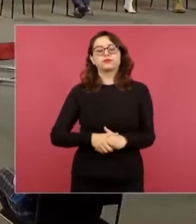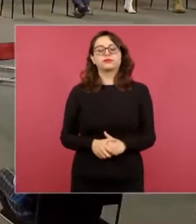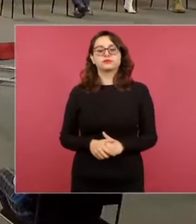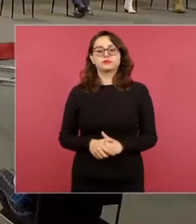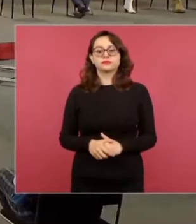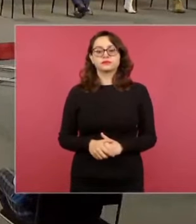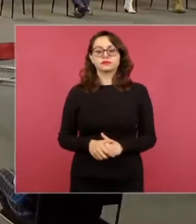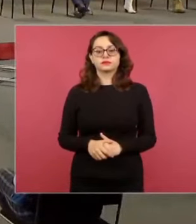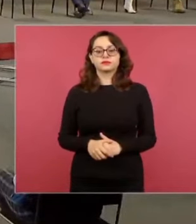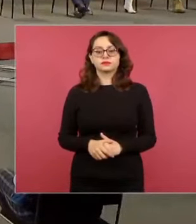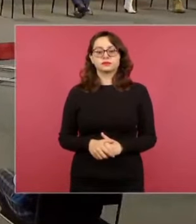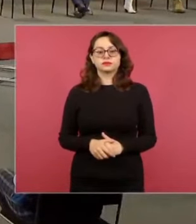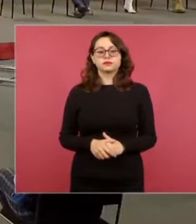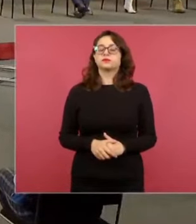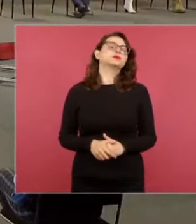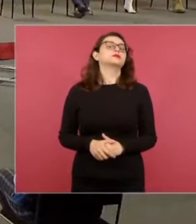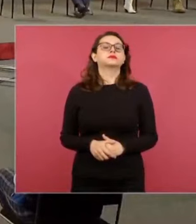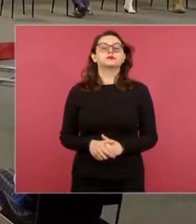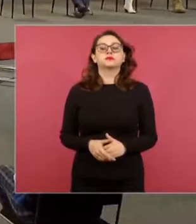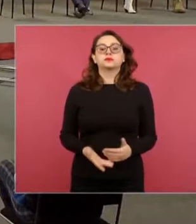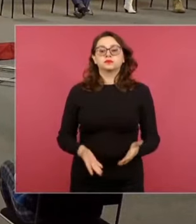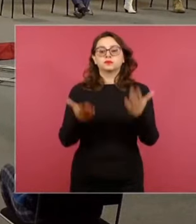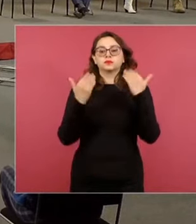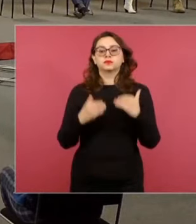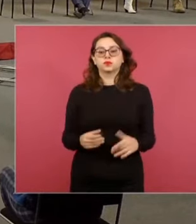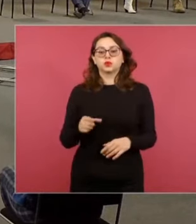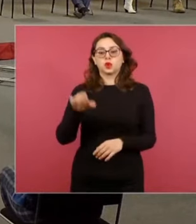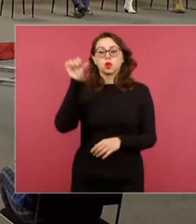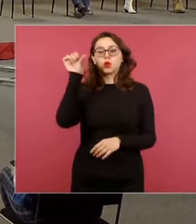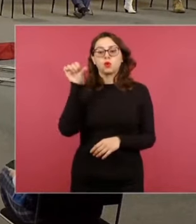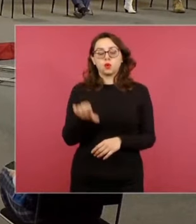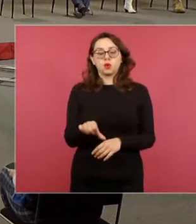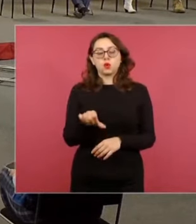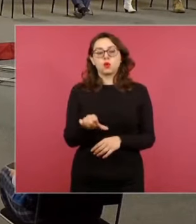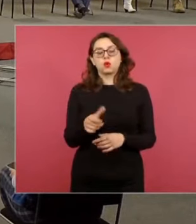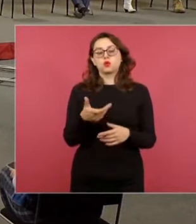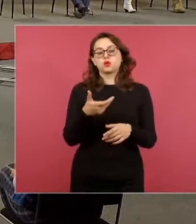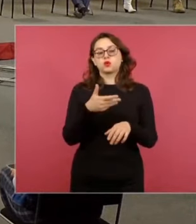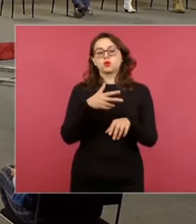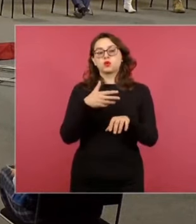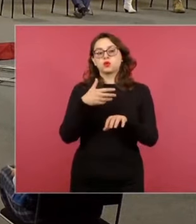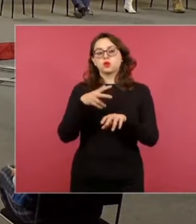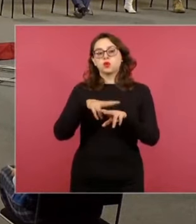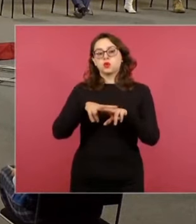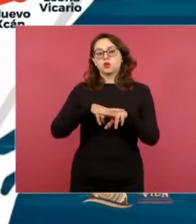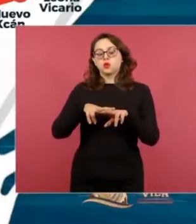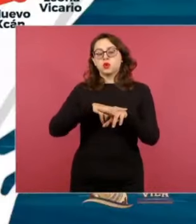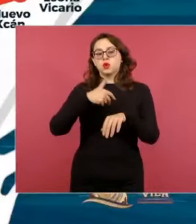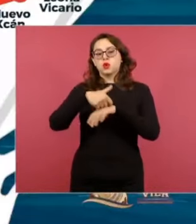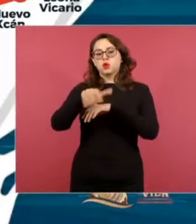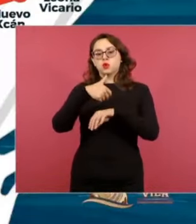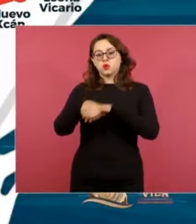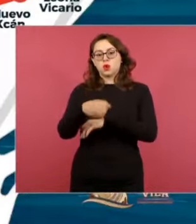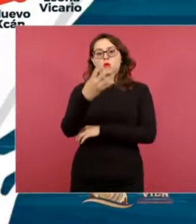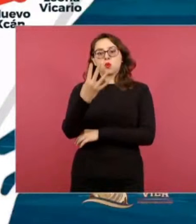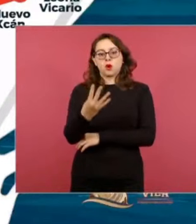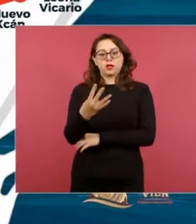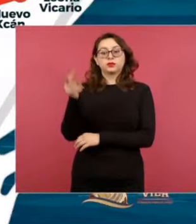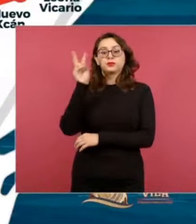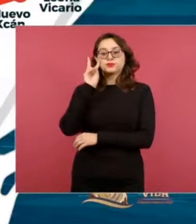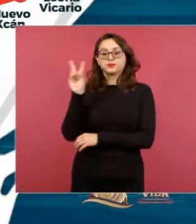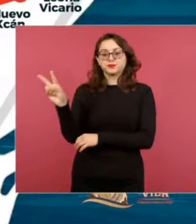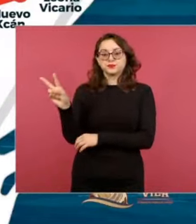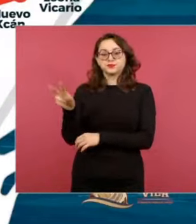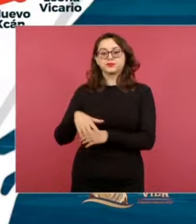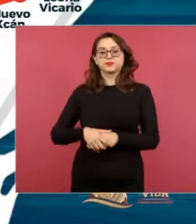de hoy, en la siguiente, por favor, informar sobre los avances en el tramo 4, que comprende una longitud de